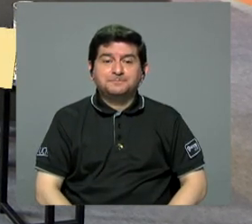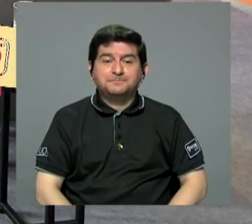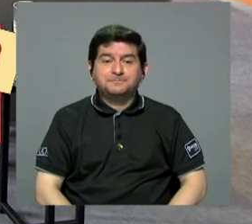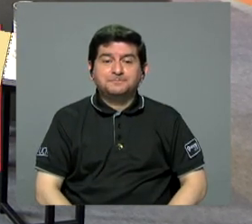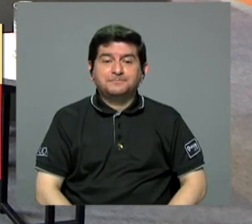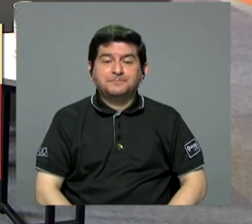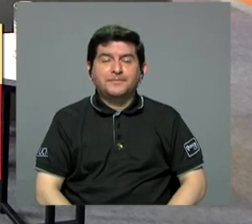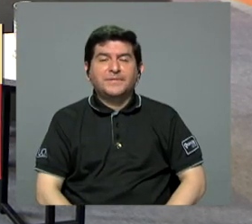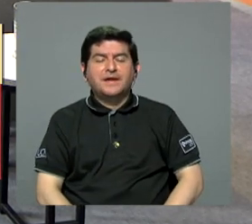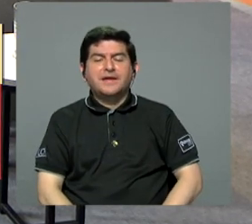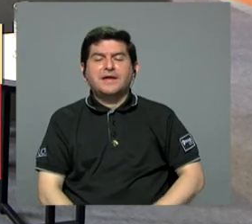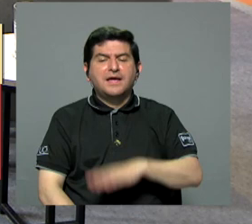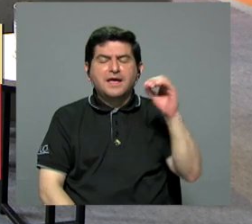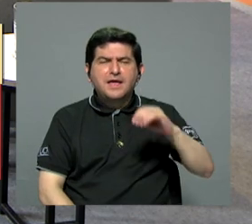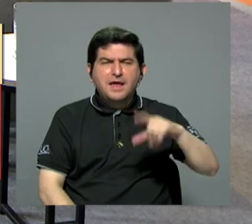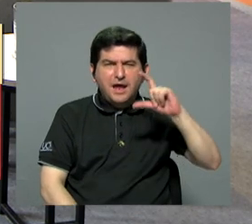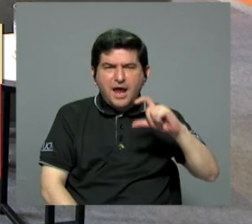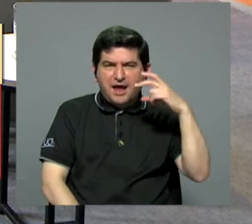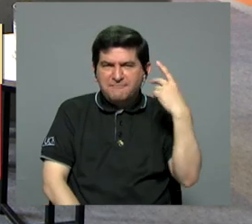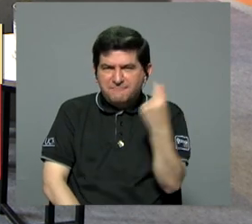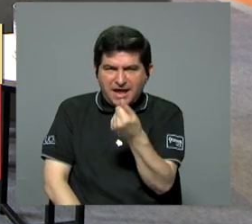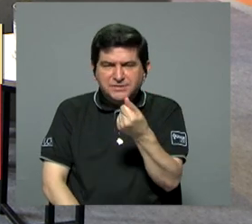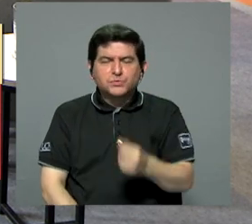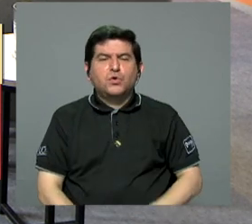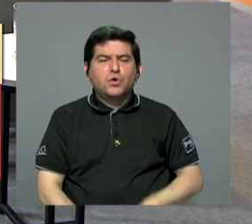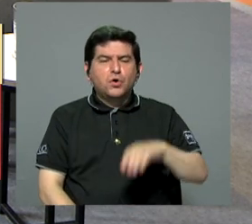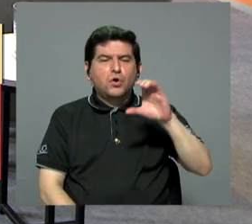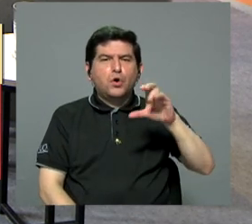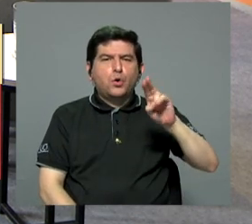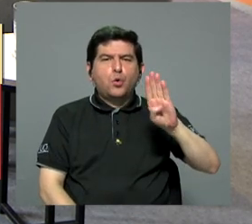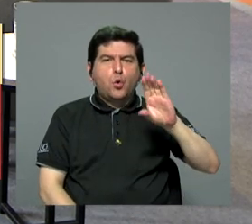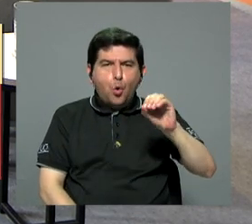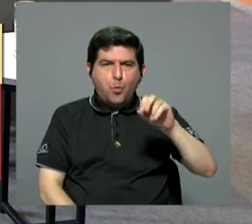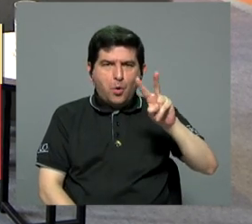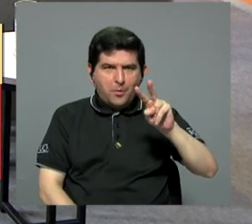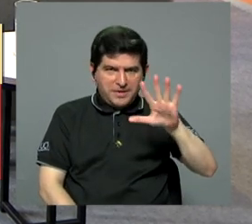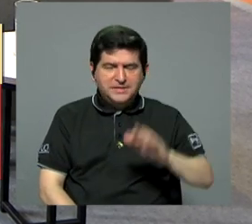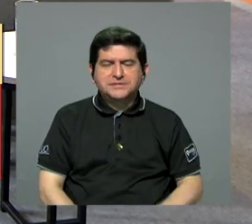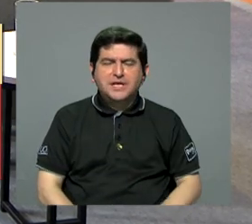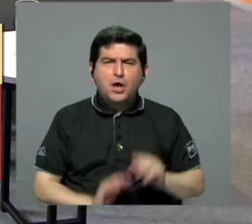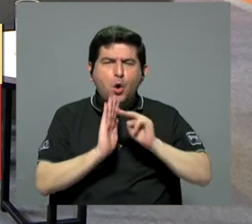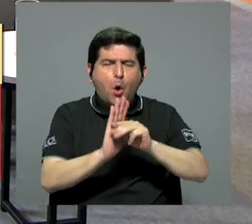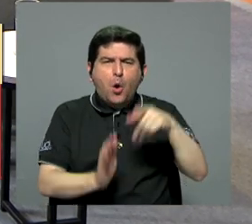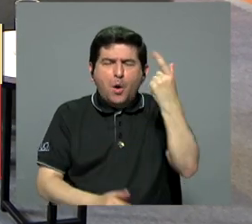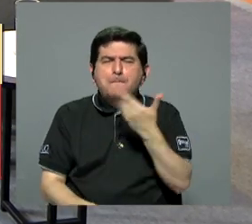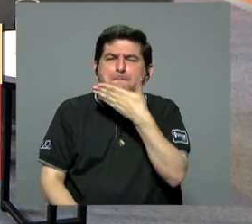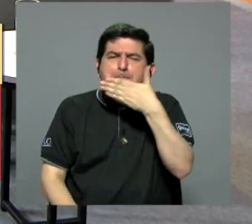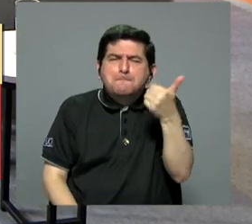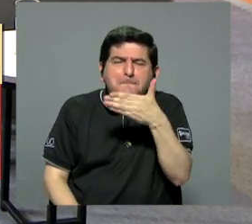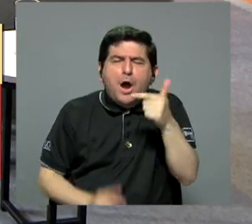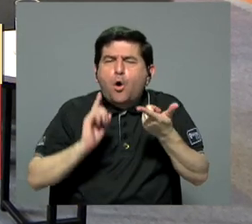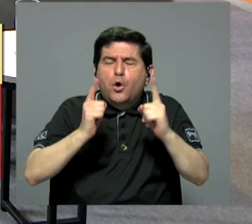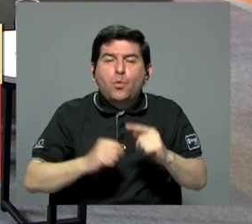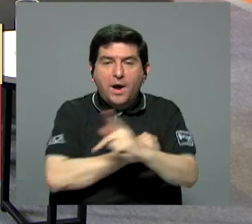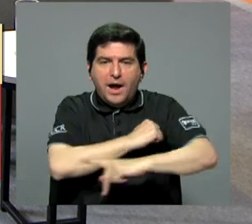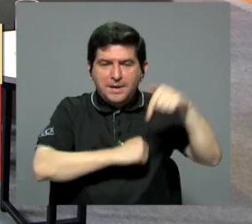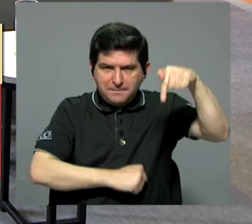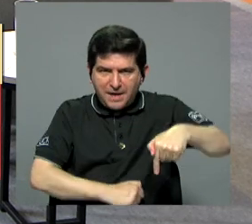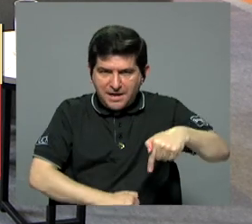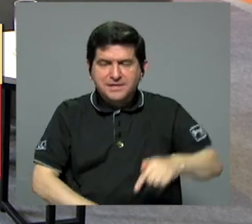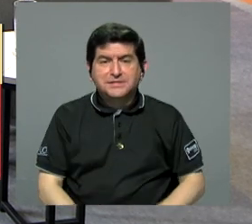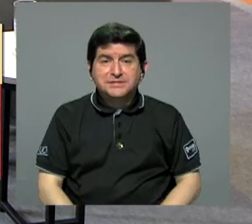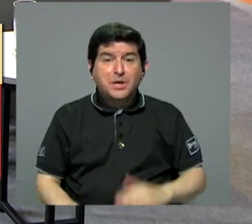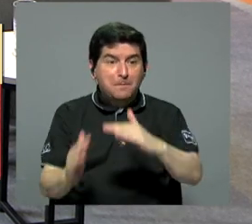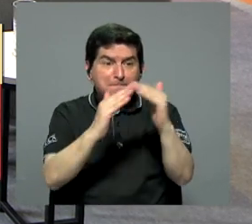Cubo25 nos comenta. ¿Qué modelo? Nos pregunta. ¿Qué modelo de pensiones sería el mejor para un país como el